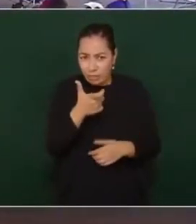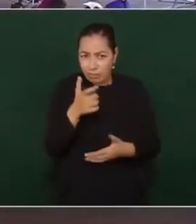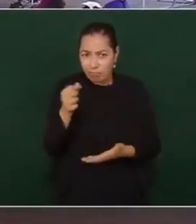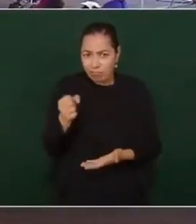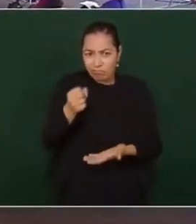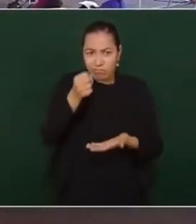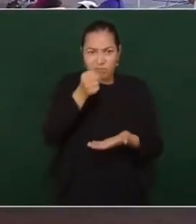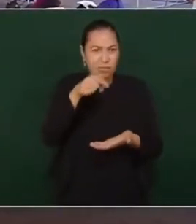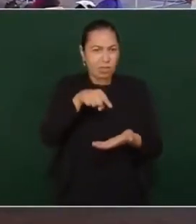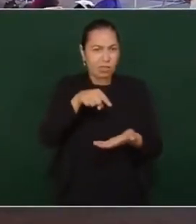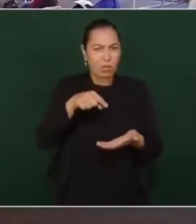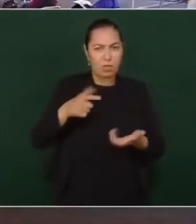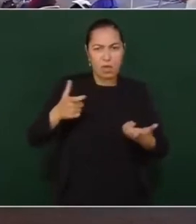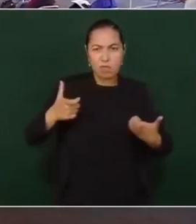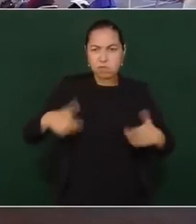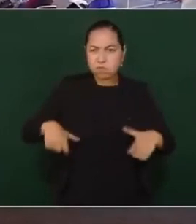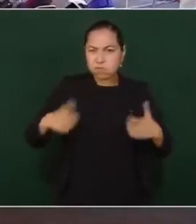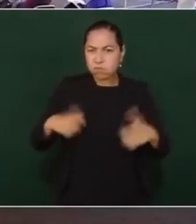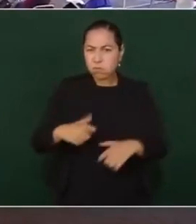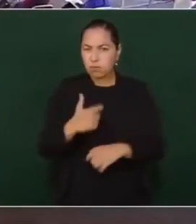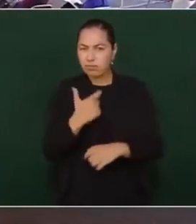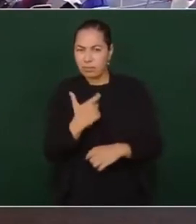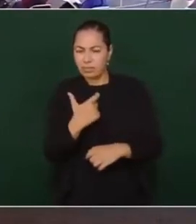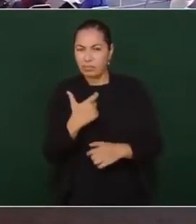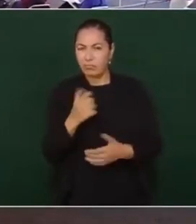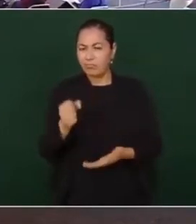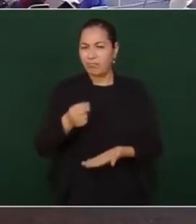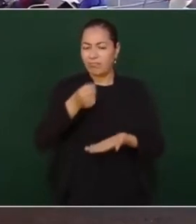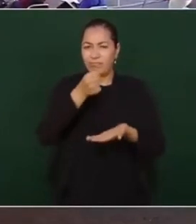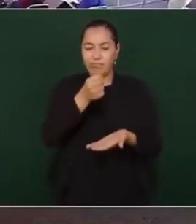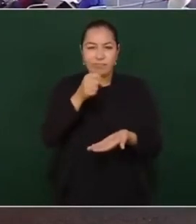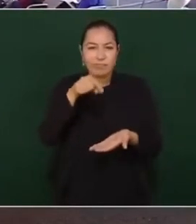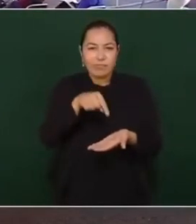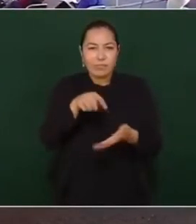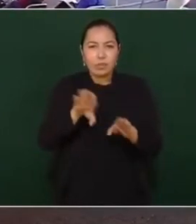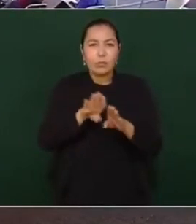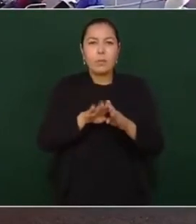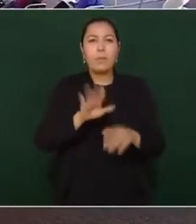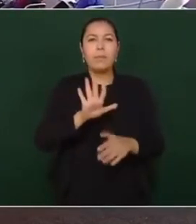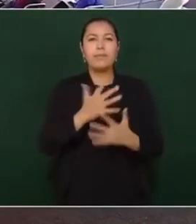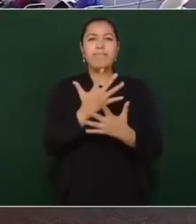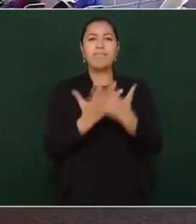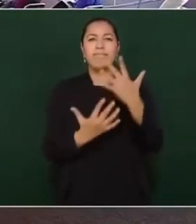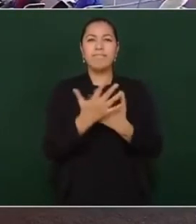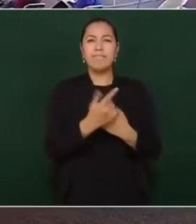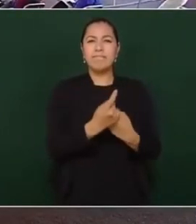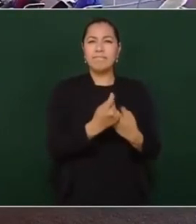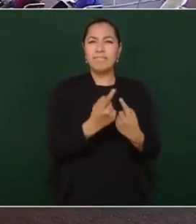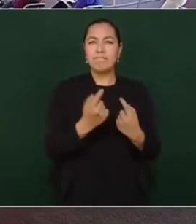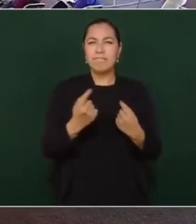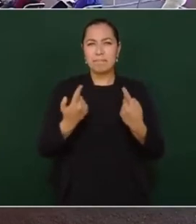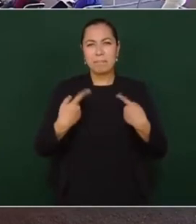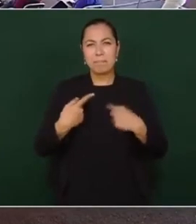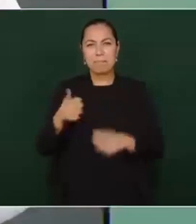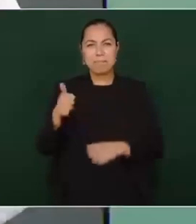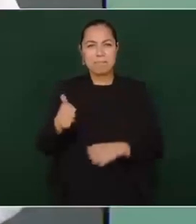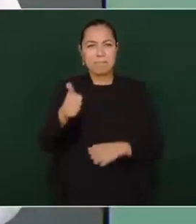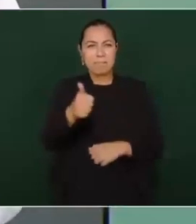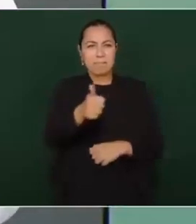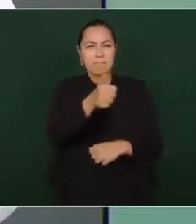tantas riquezas, en unas cuantas manos. Y hay